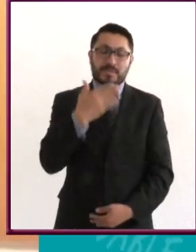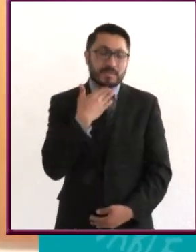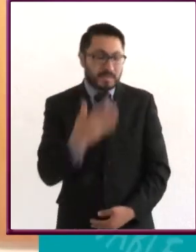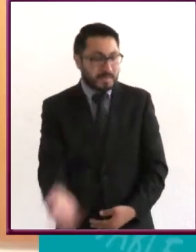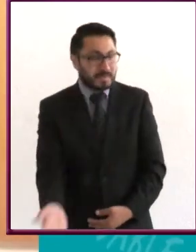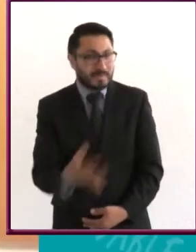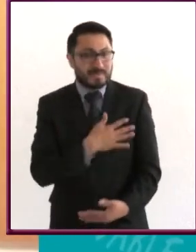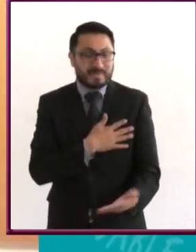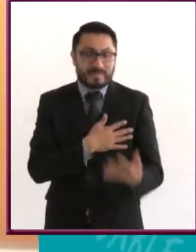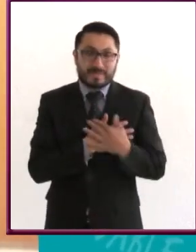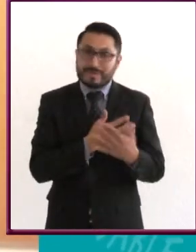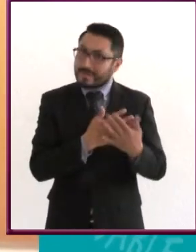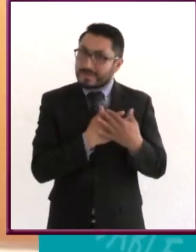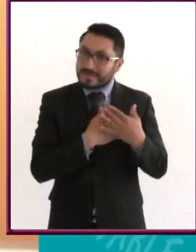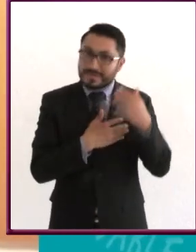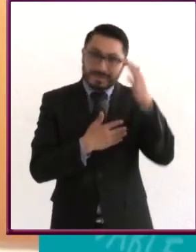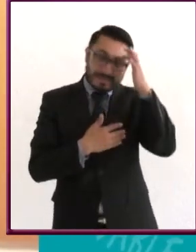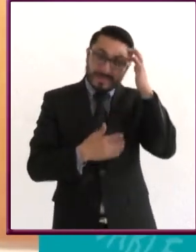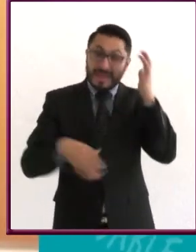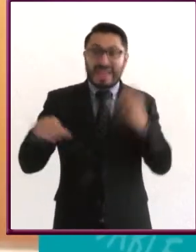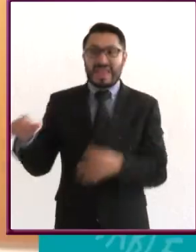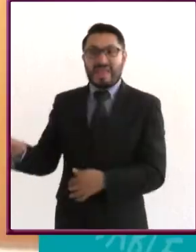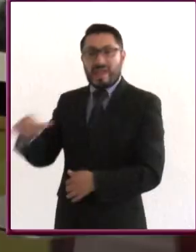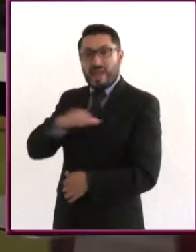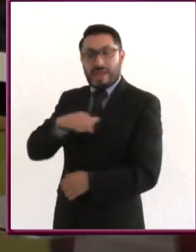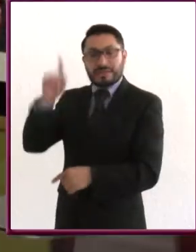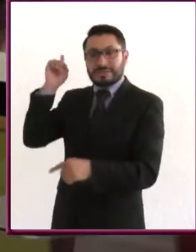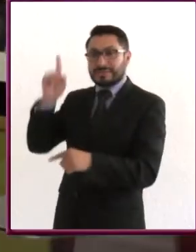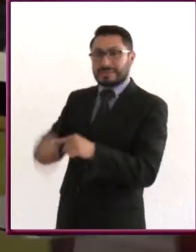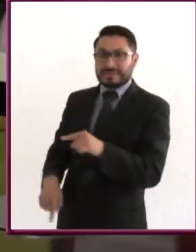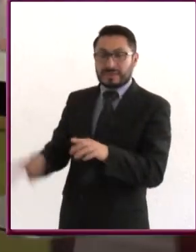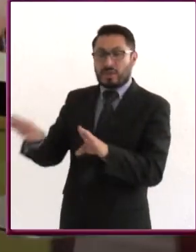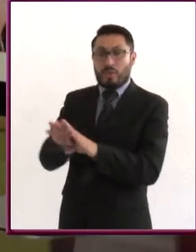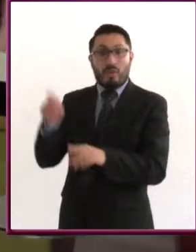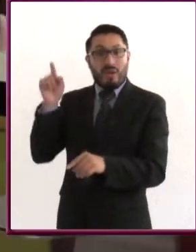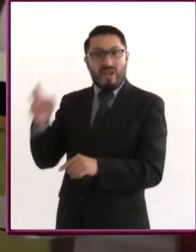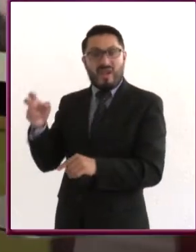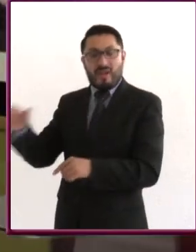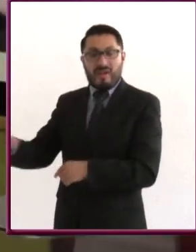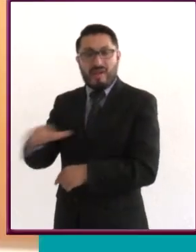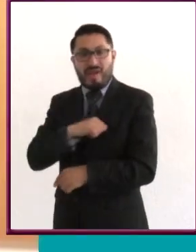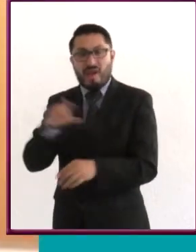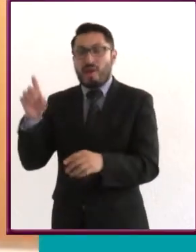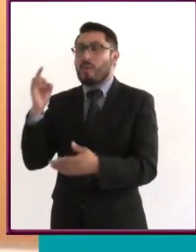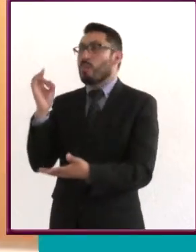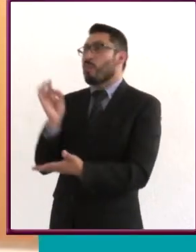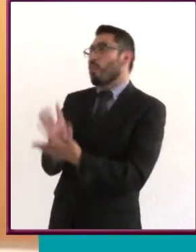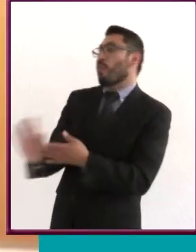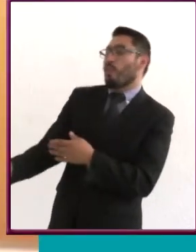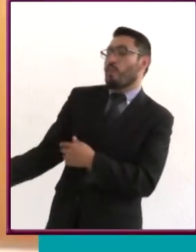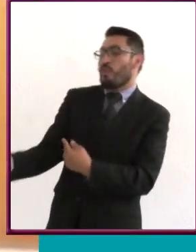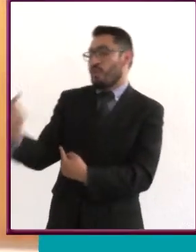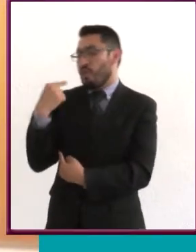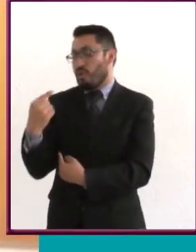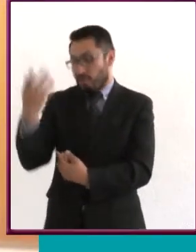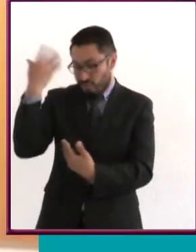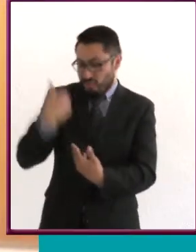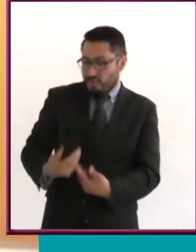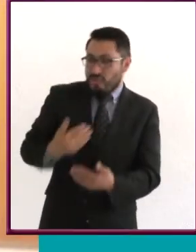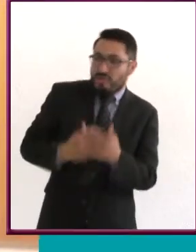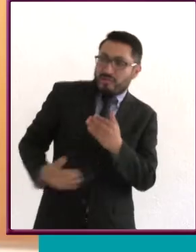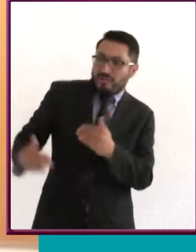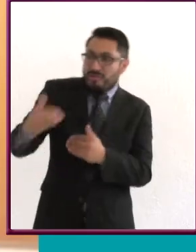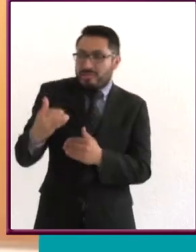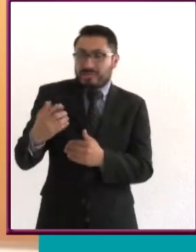elecciones desde el amor propio. El egoísmo te ciega, el egoísmo nada más te hace mirarte a ti y no poder mirar a los demás.